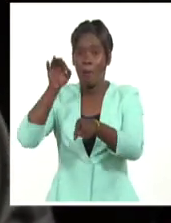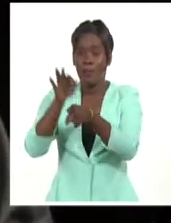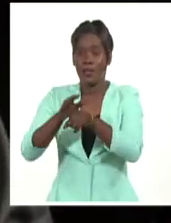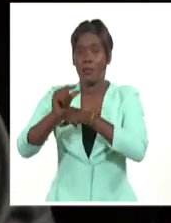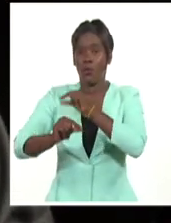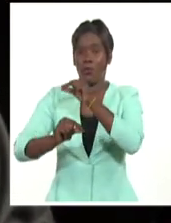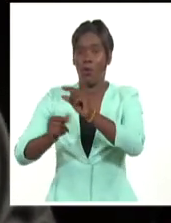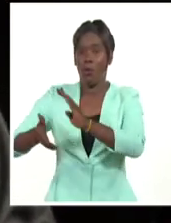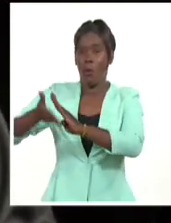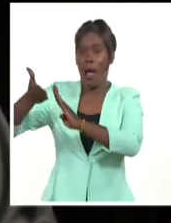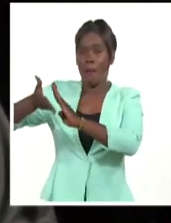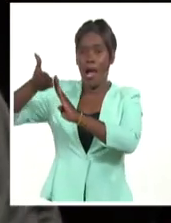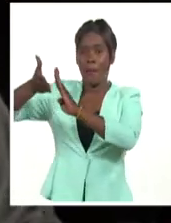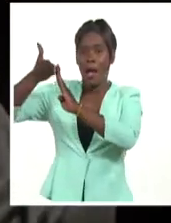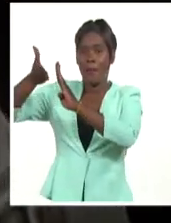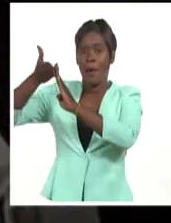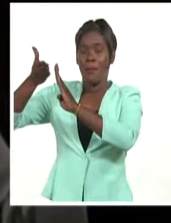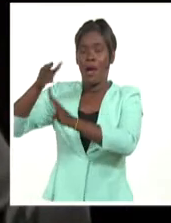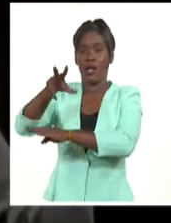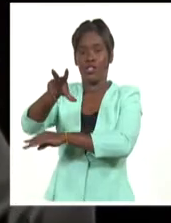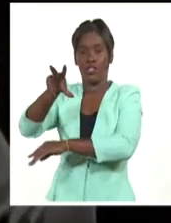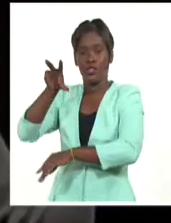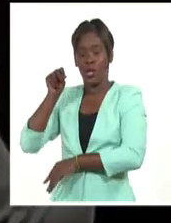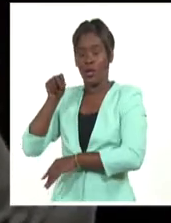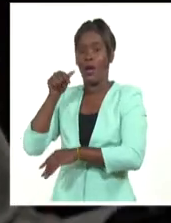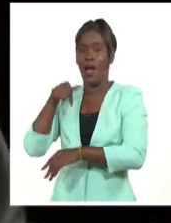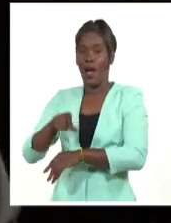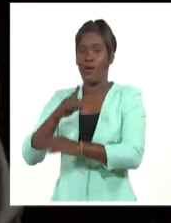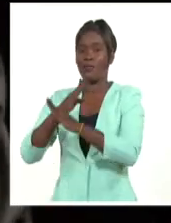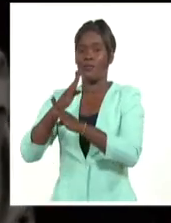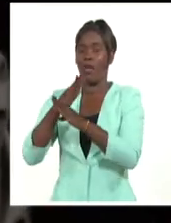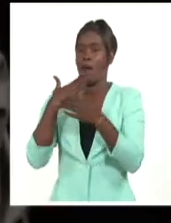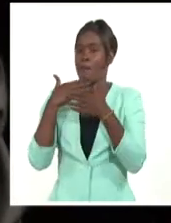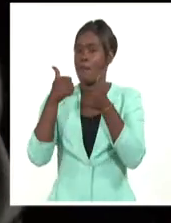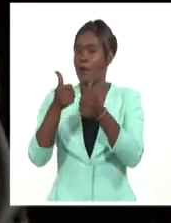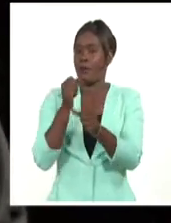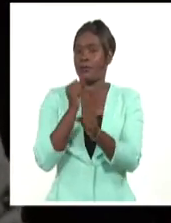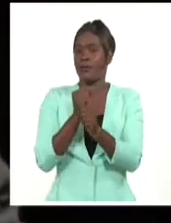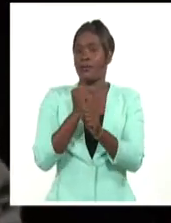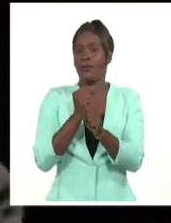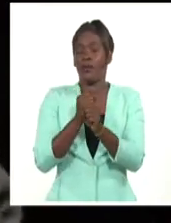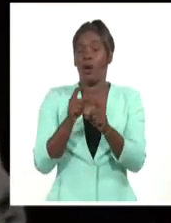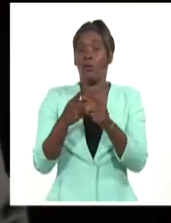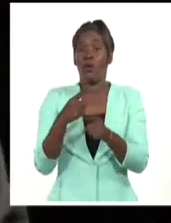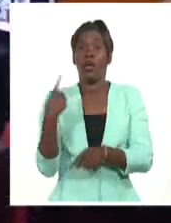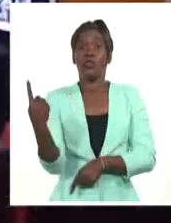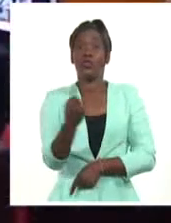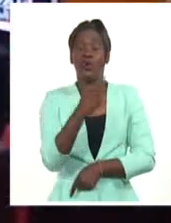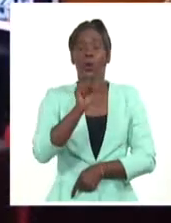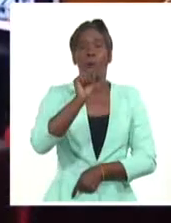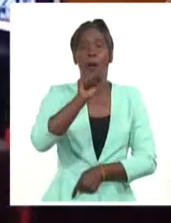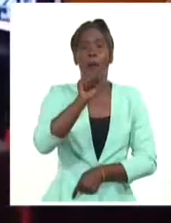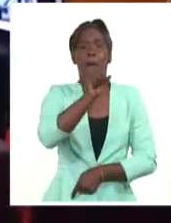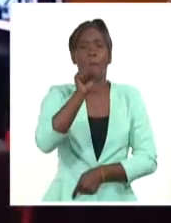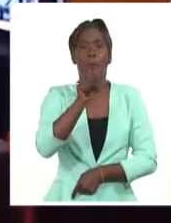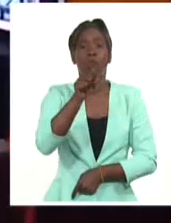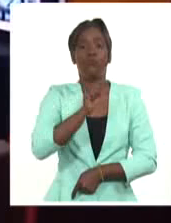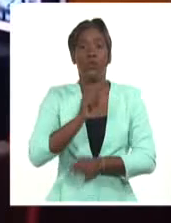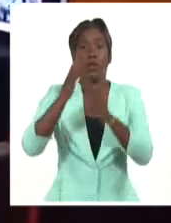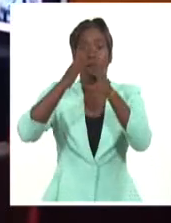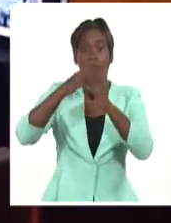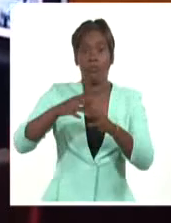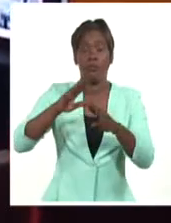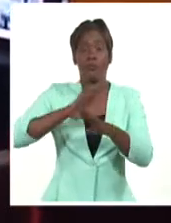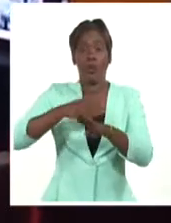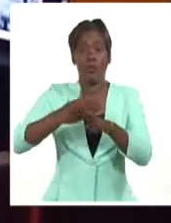casas hay una acción. Y entonces todo el mundo se siente que le tocaron la puerta y algo le hicieron. Precisamente la política